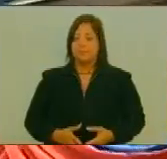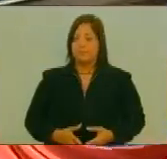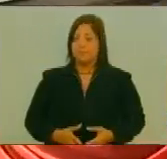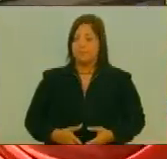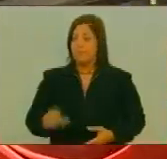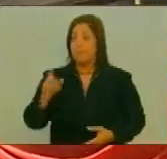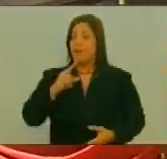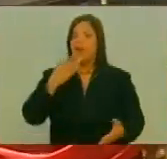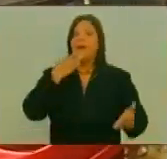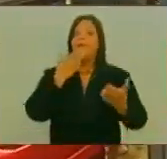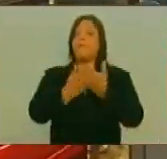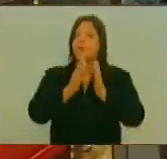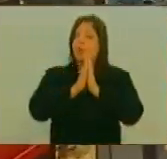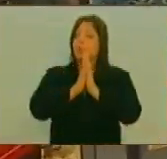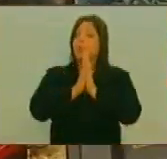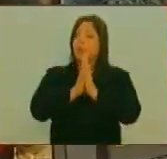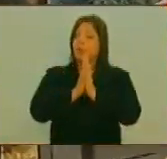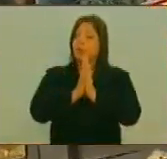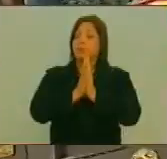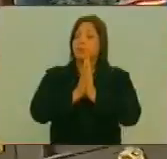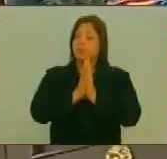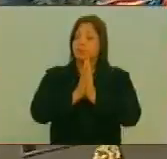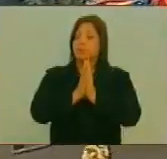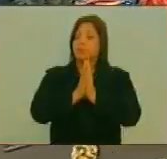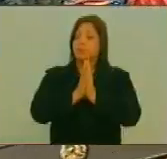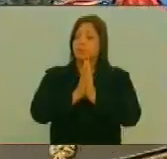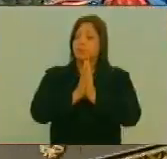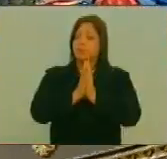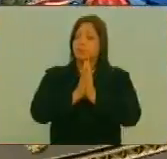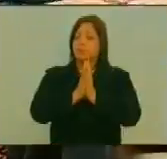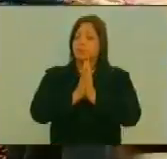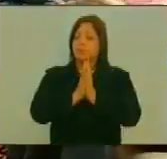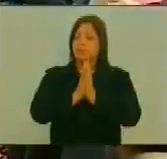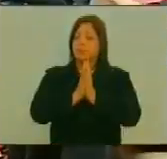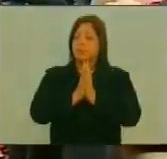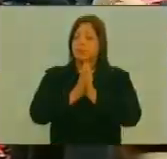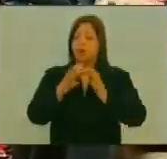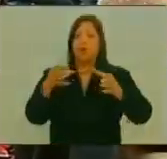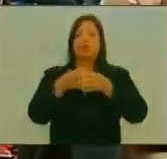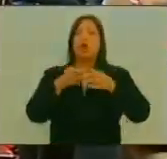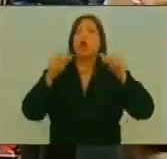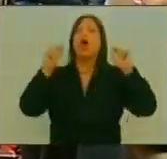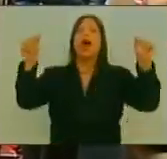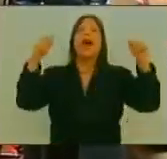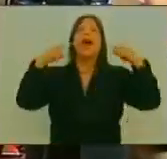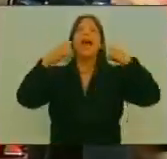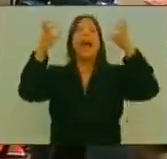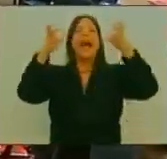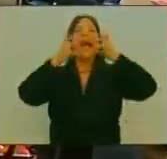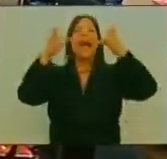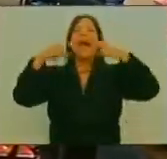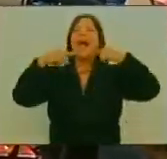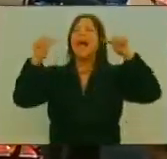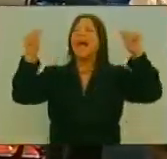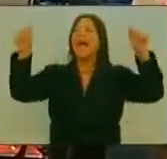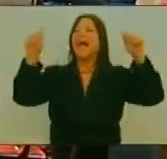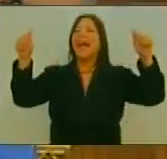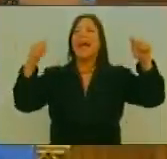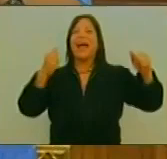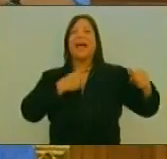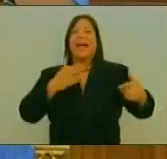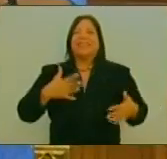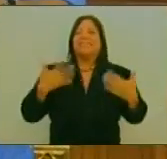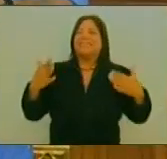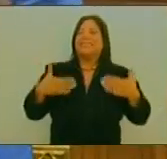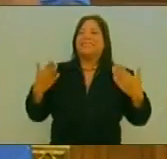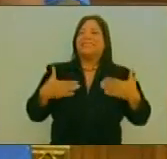Y les pido Por favor Que no se entienda Que es sólo Una consigna Para llenarnos El pecho De